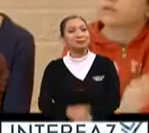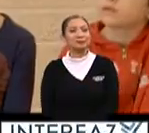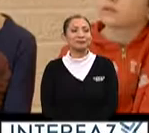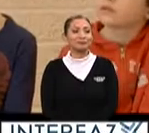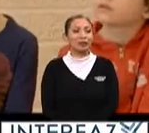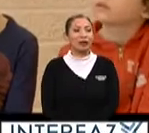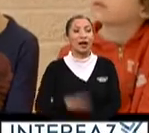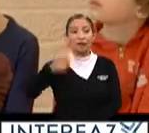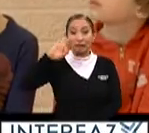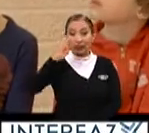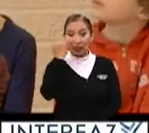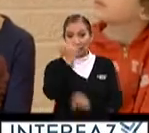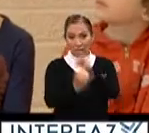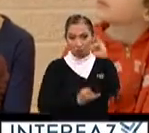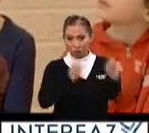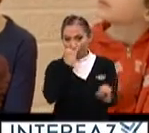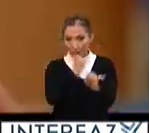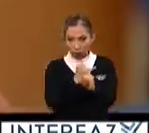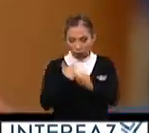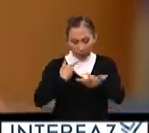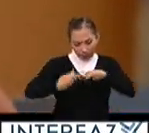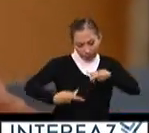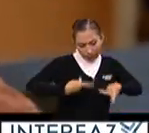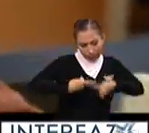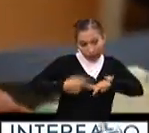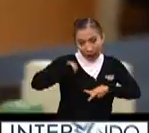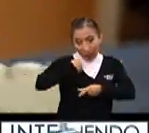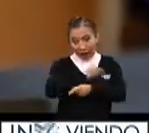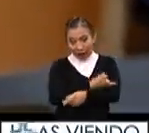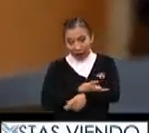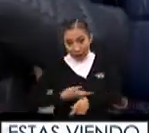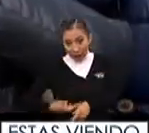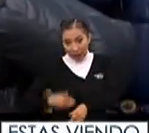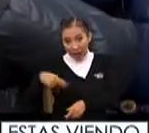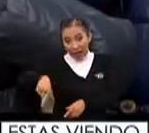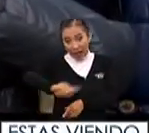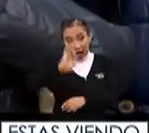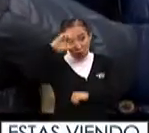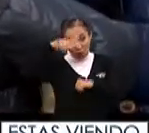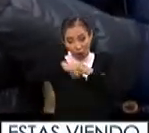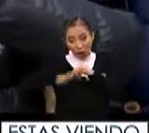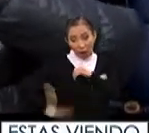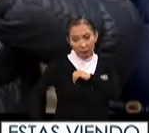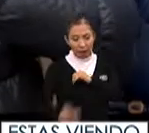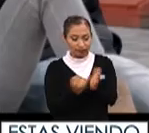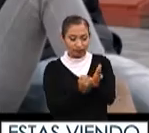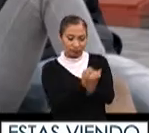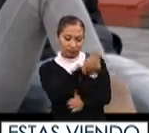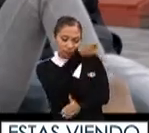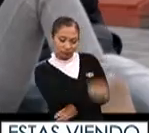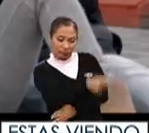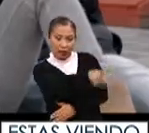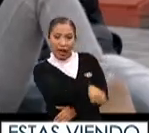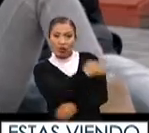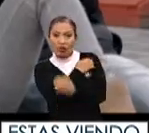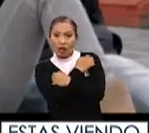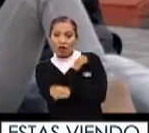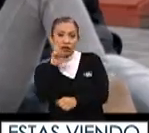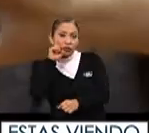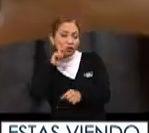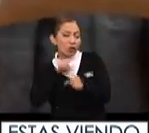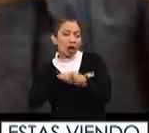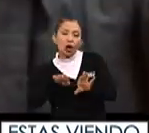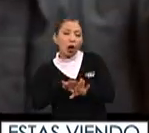La Federación Internacional de Planificación Familiar de la Red Europea define a la educación sexual